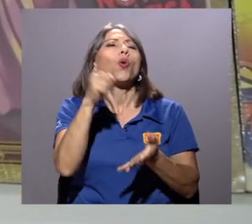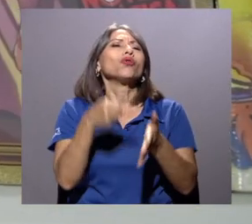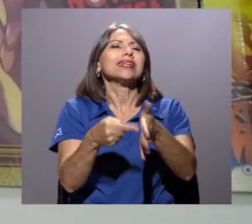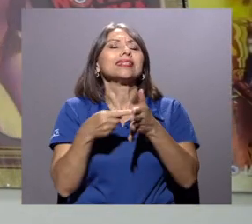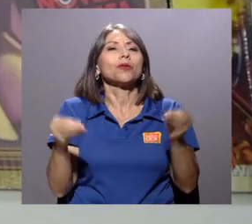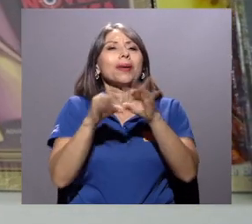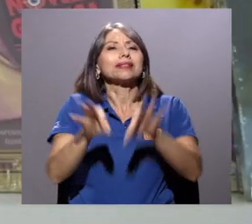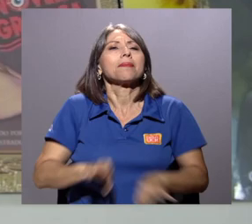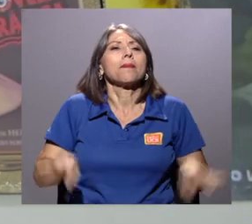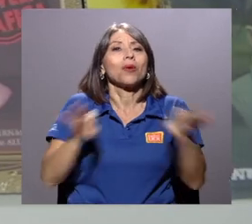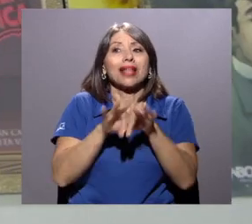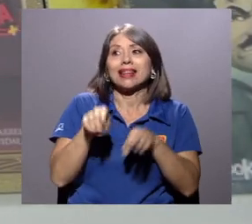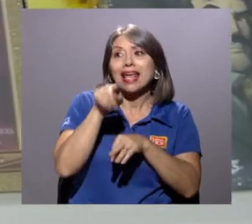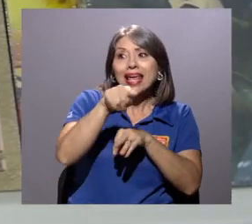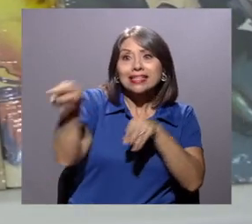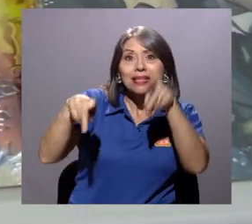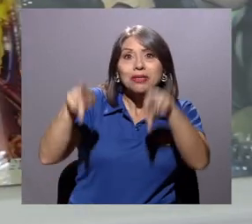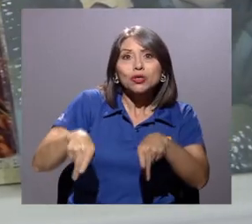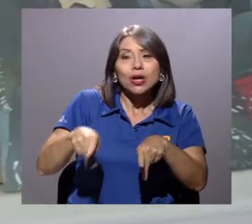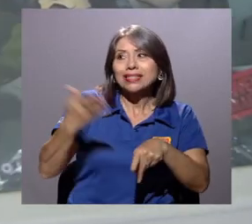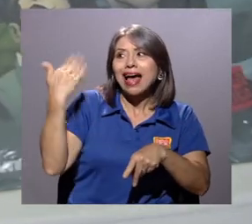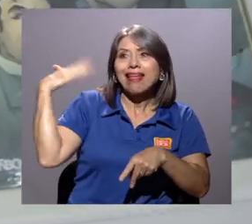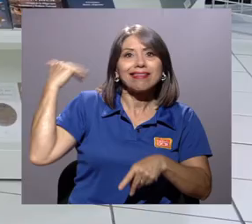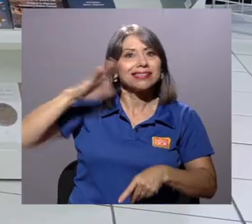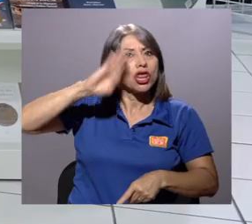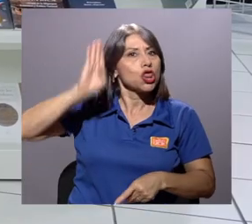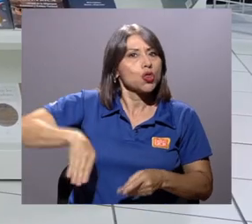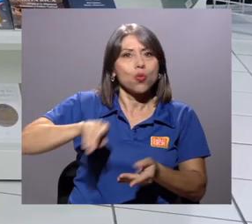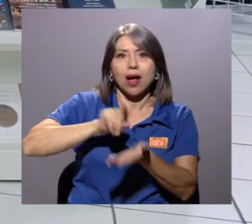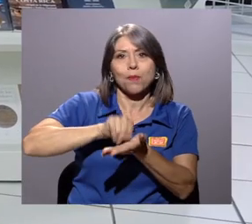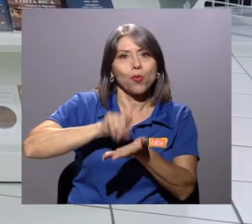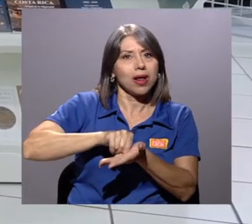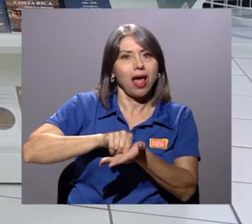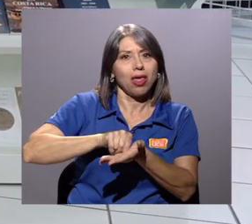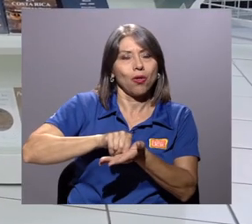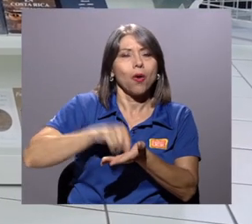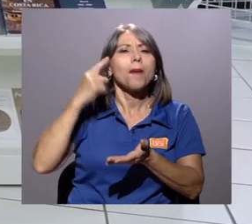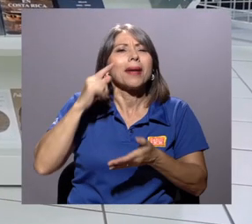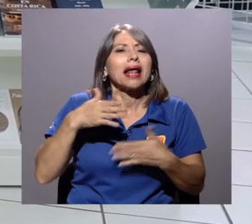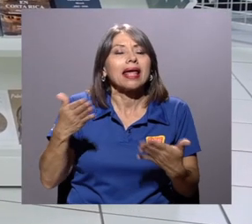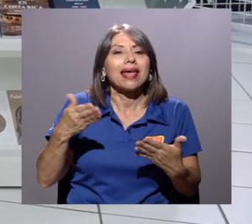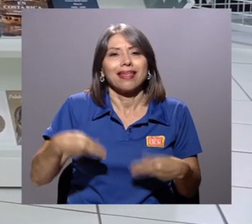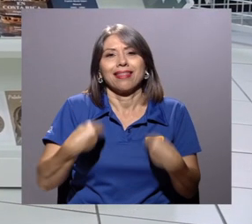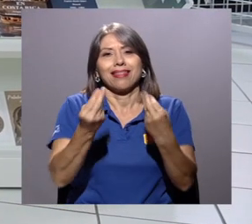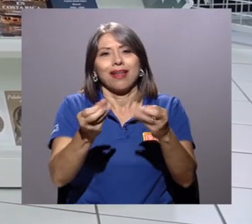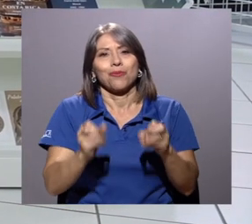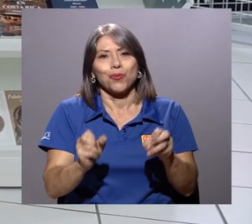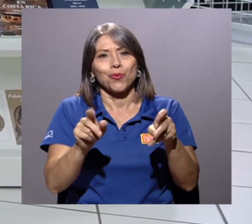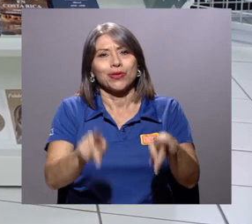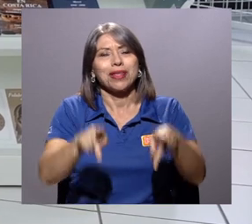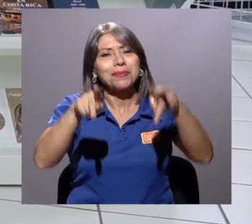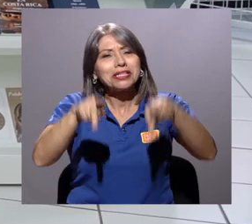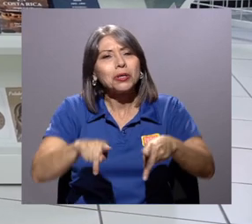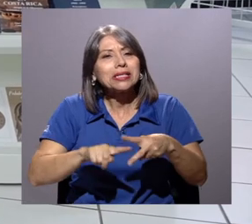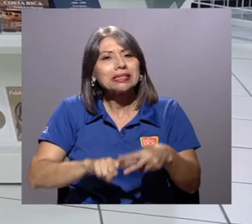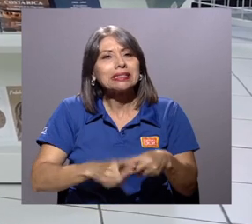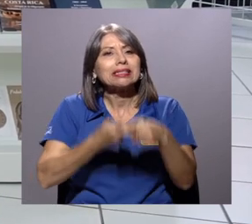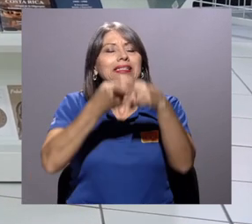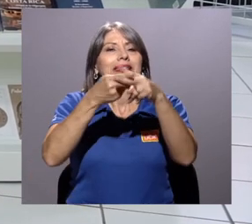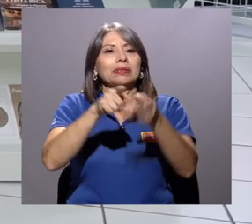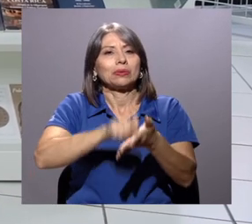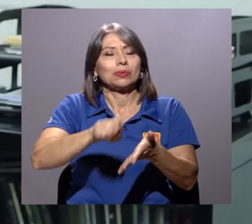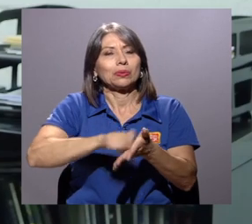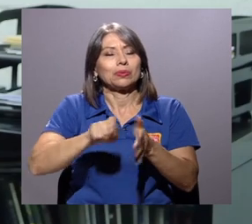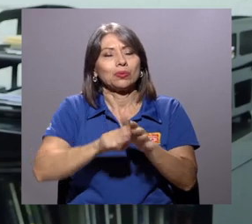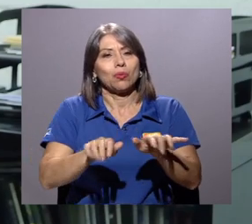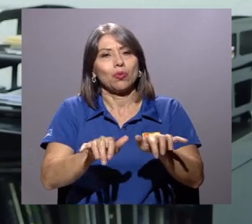importantes es que sean autores que nunca han publicado. Esto para dar oportunidad a aquellos que andan en busca de comenzar en el mundo de la